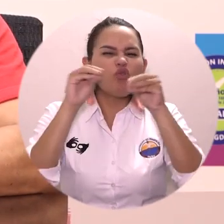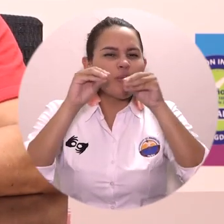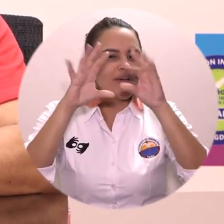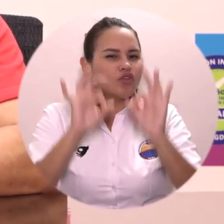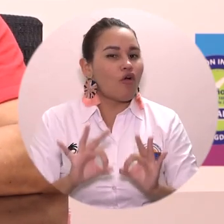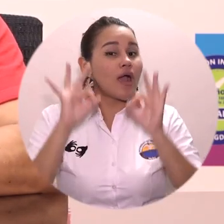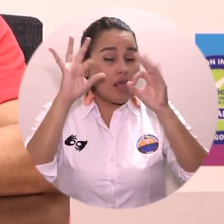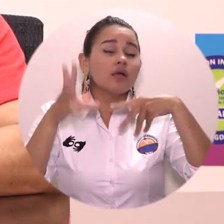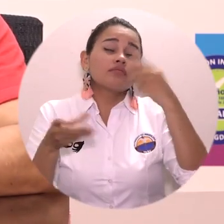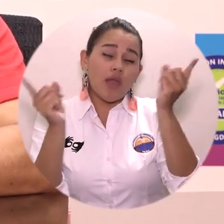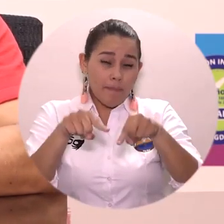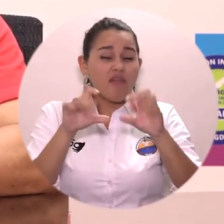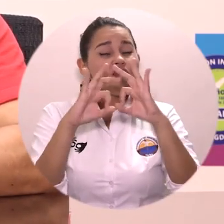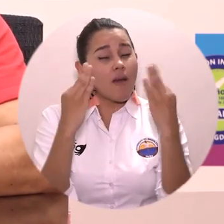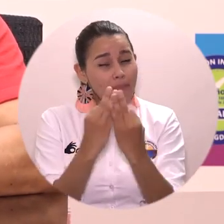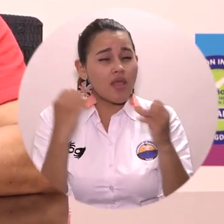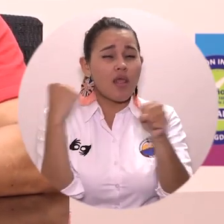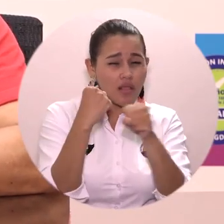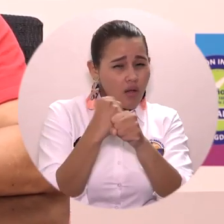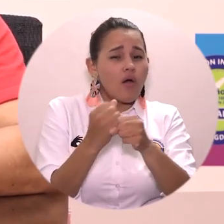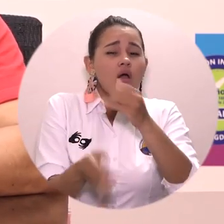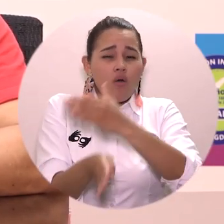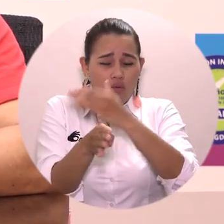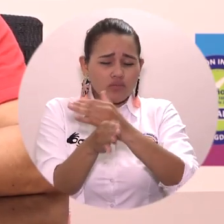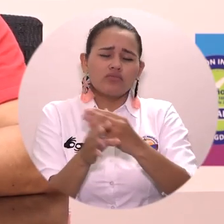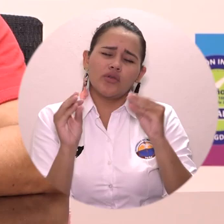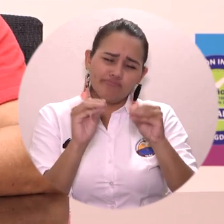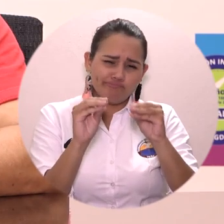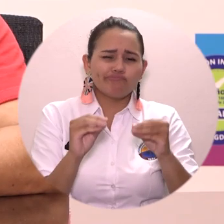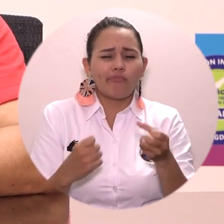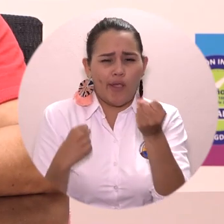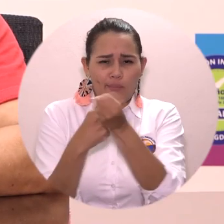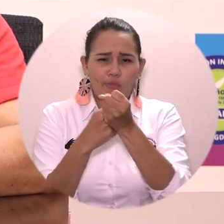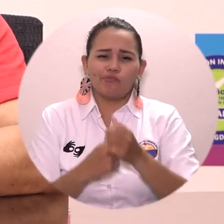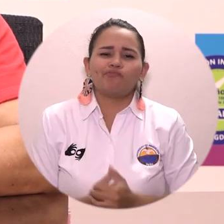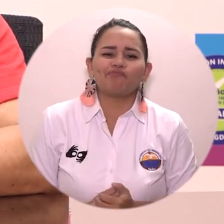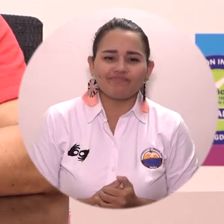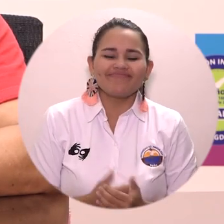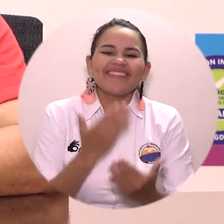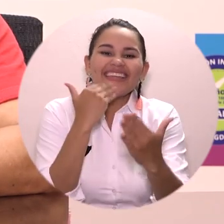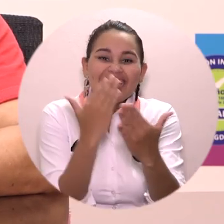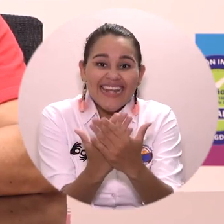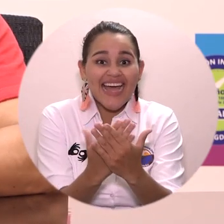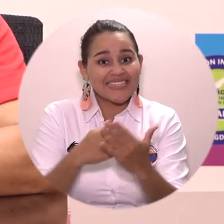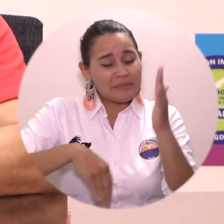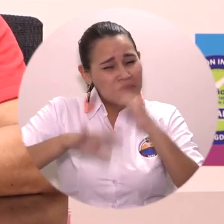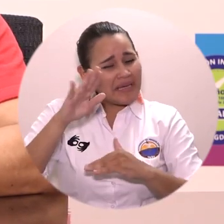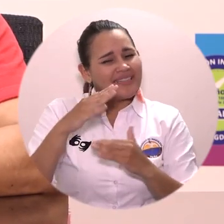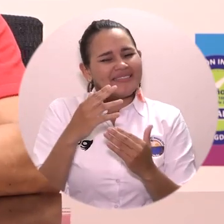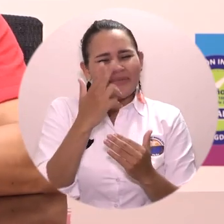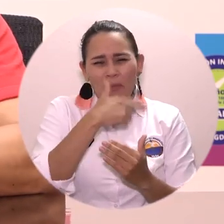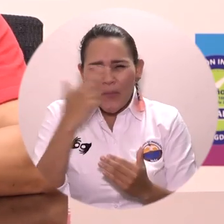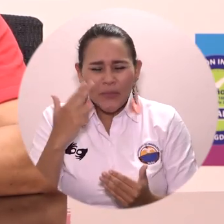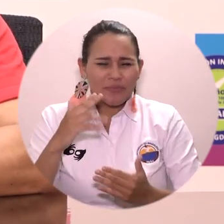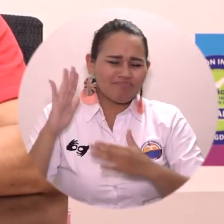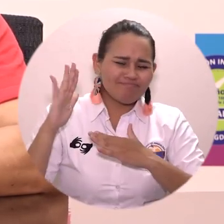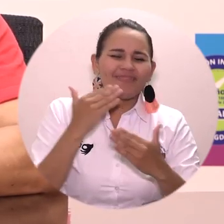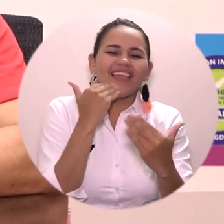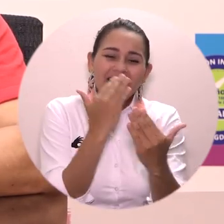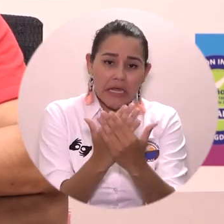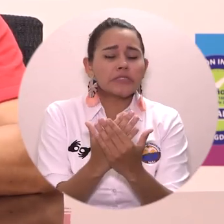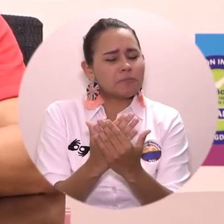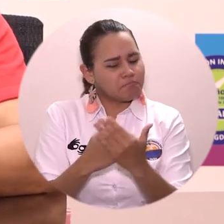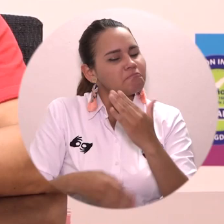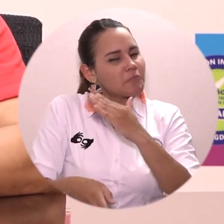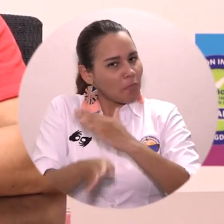formación de ustedes, sino también el ingreso para miles de familias que dependen de la Universidad del Magdalena. Muchas gracias por su compromiso y nos seguiremos encontrando